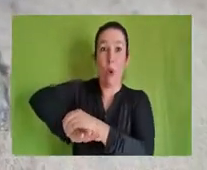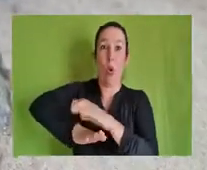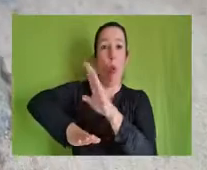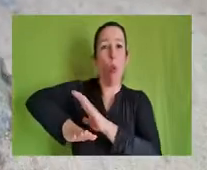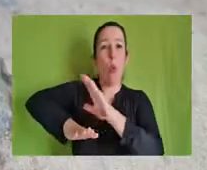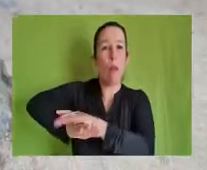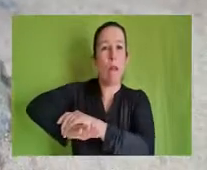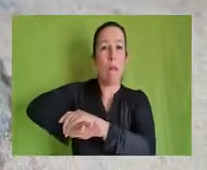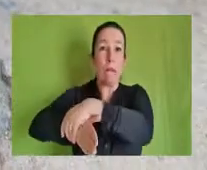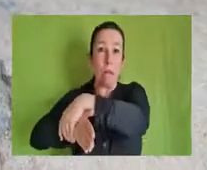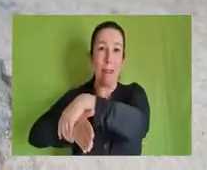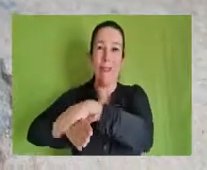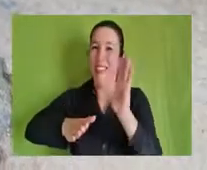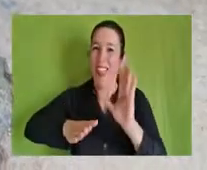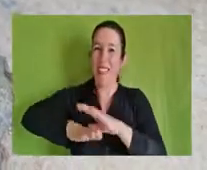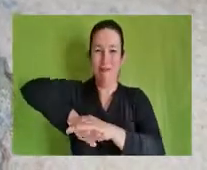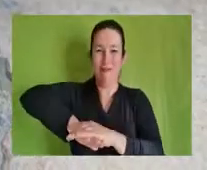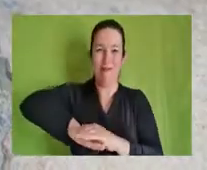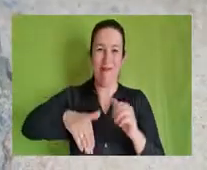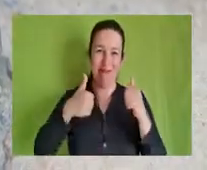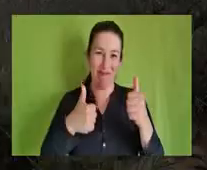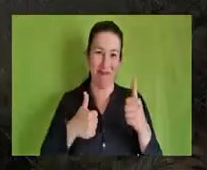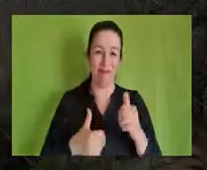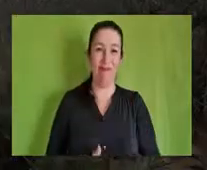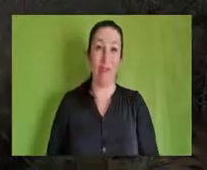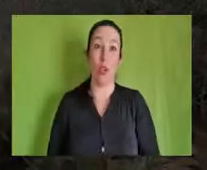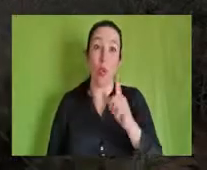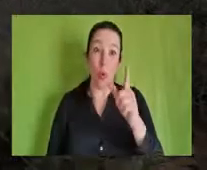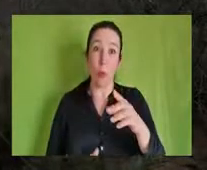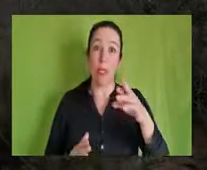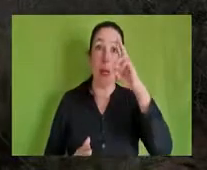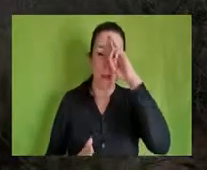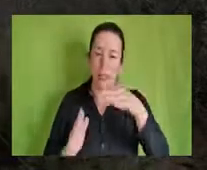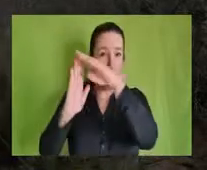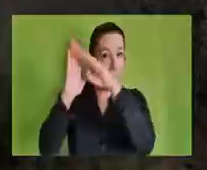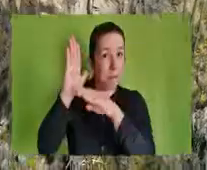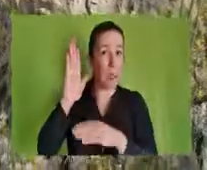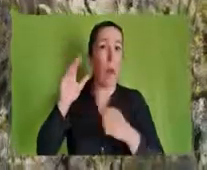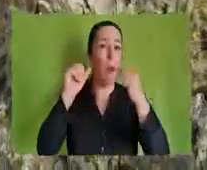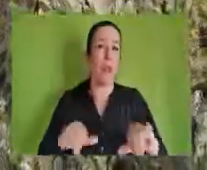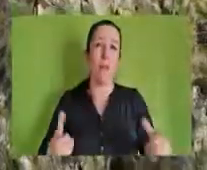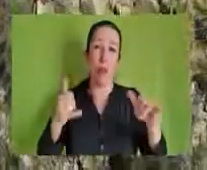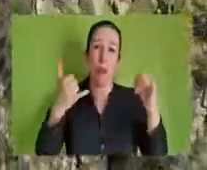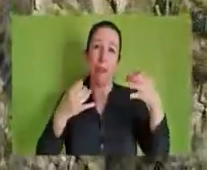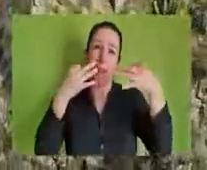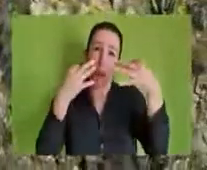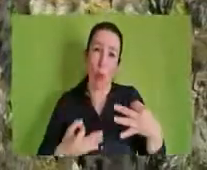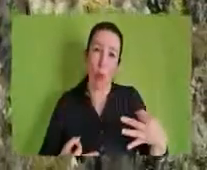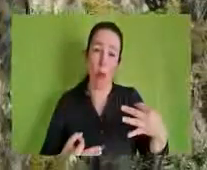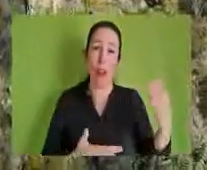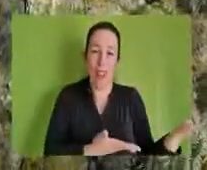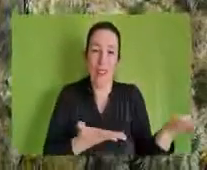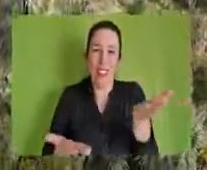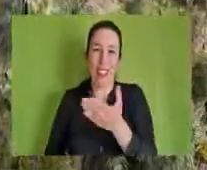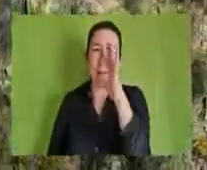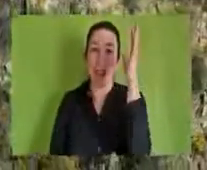alta para proteger sus tobillos y así evitar posibles lesiones. Si usted respeta estas medidas, podrá disfrutar de manera segura